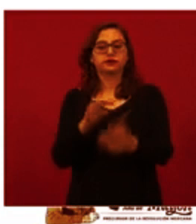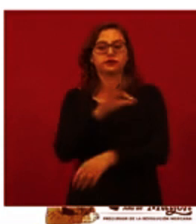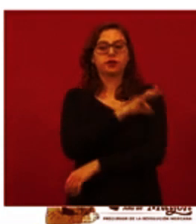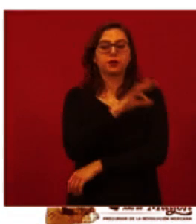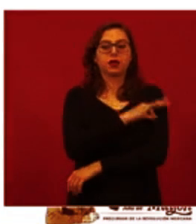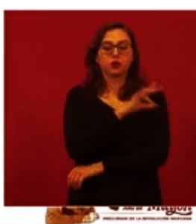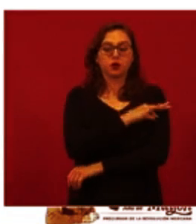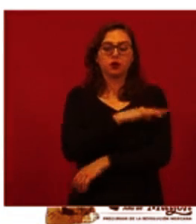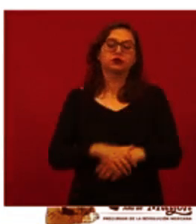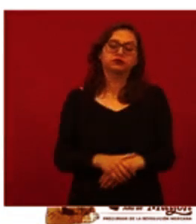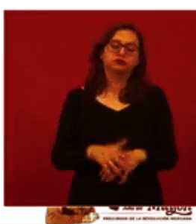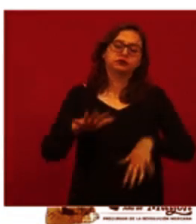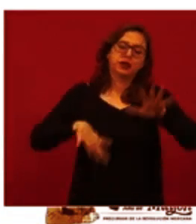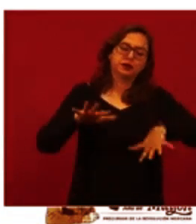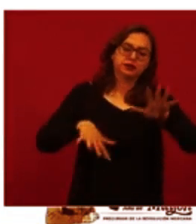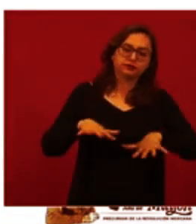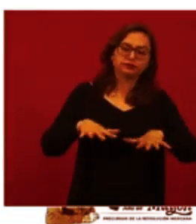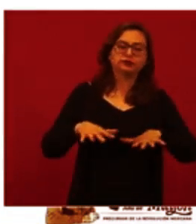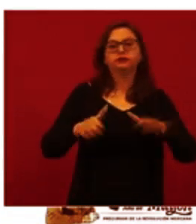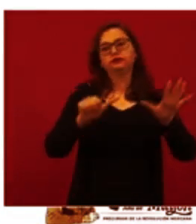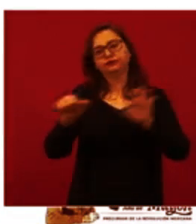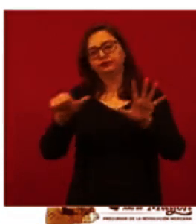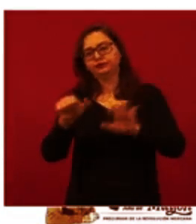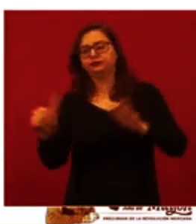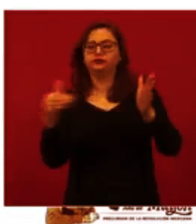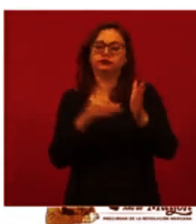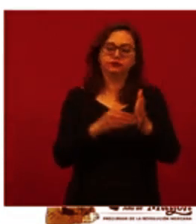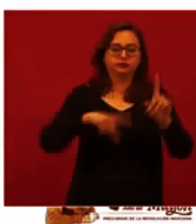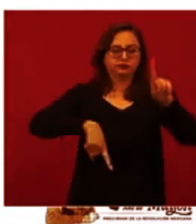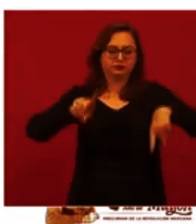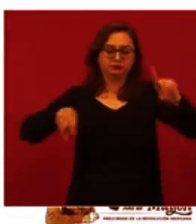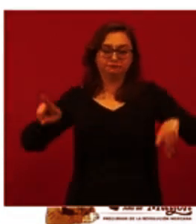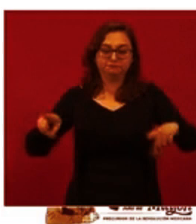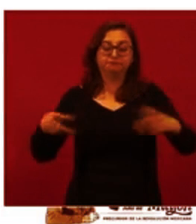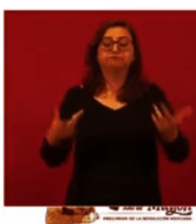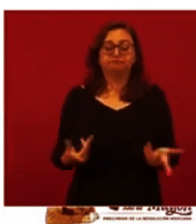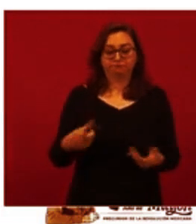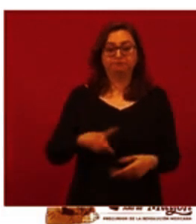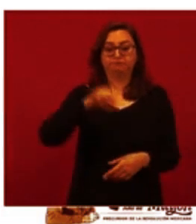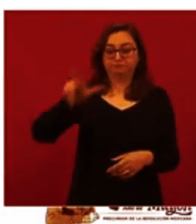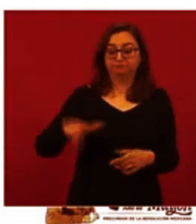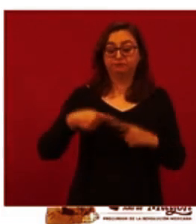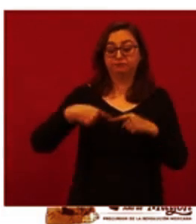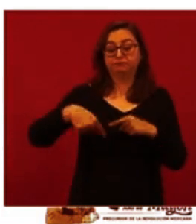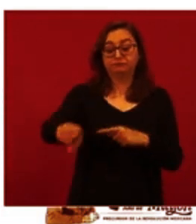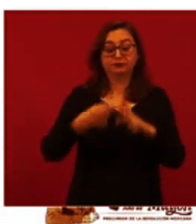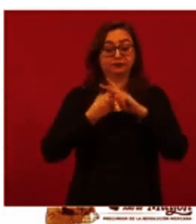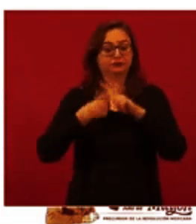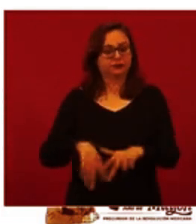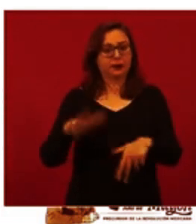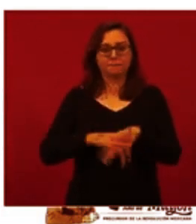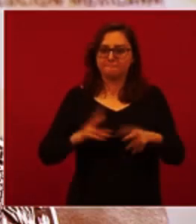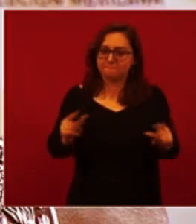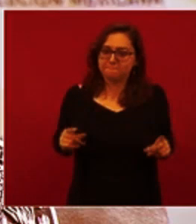en otros días estamos poniendo por arriba de 600 mil y al final de esta presentación comentaré cómo ahora vamos a entrar en números mayores,